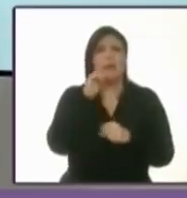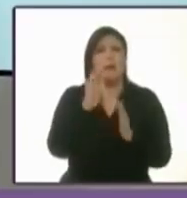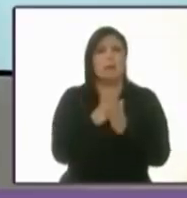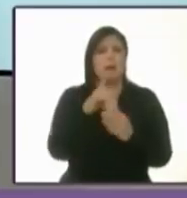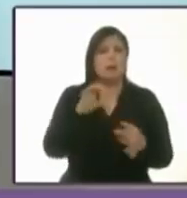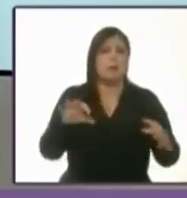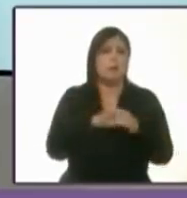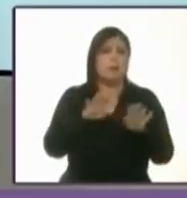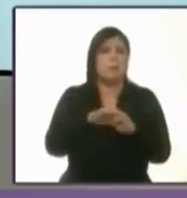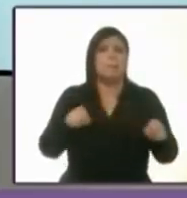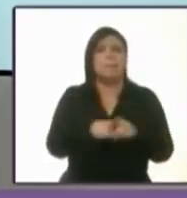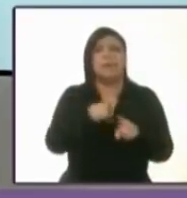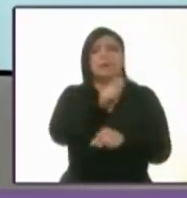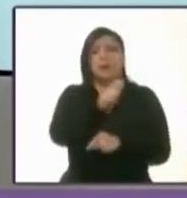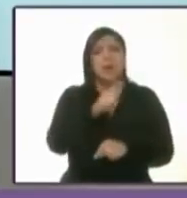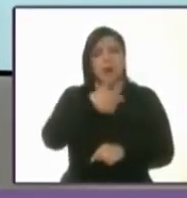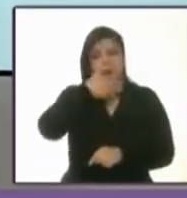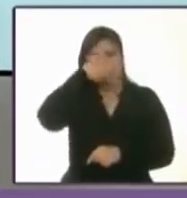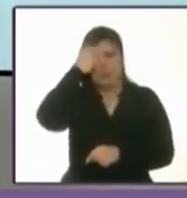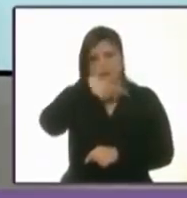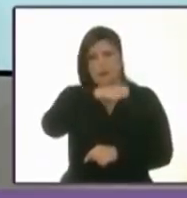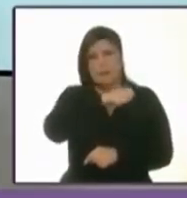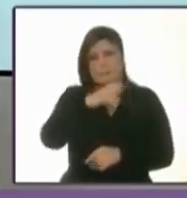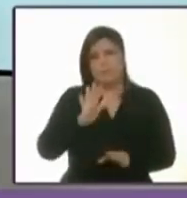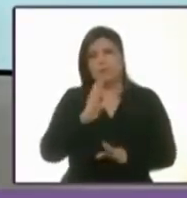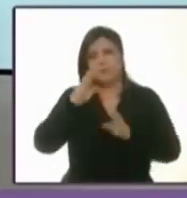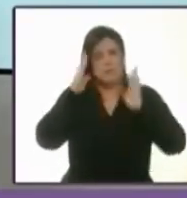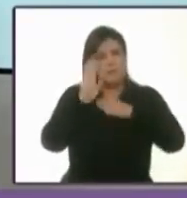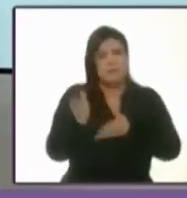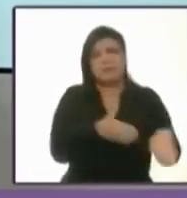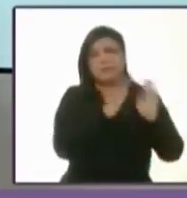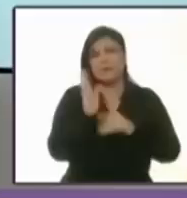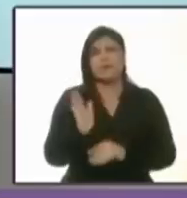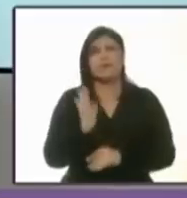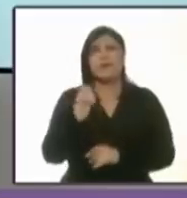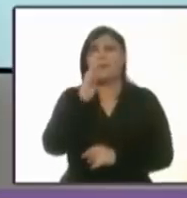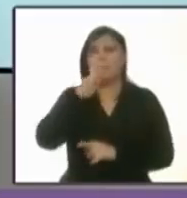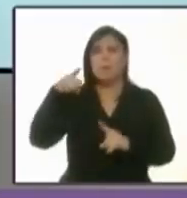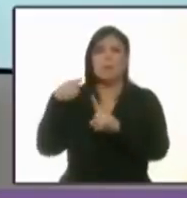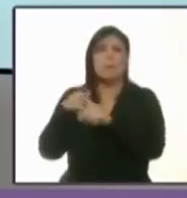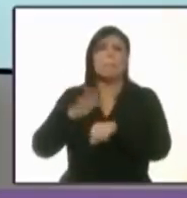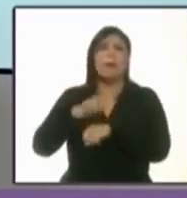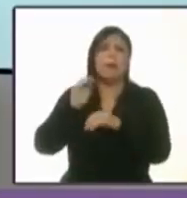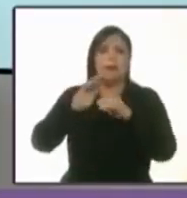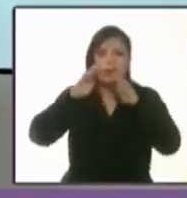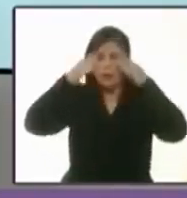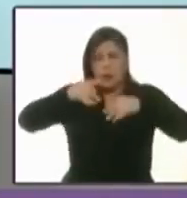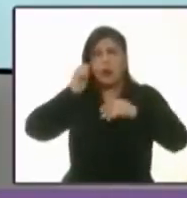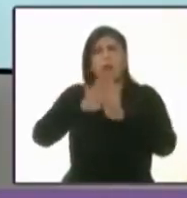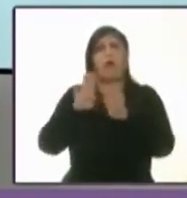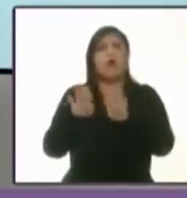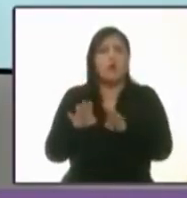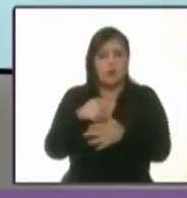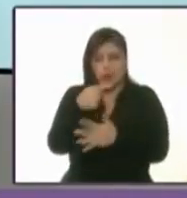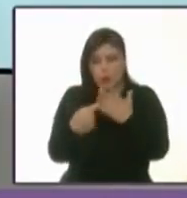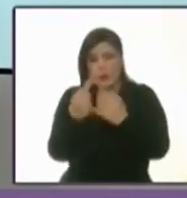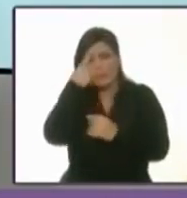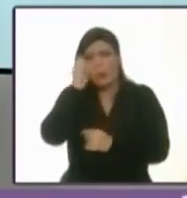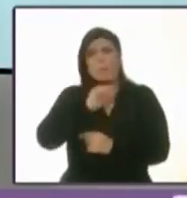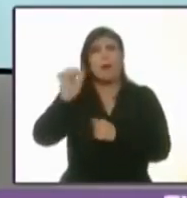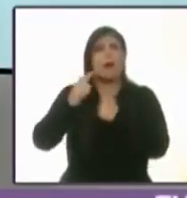candidato a la presidencia. Pero vamos a concentrarnos en el tema de los cómos y la profesionalización.